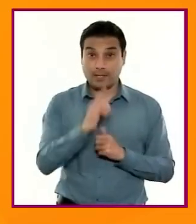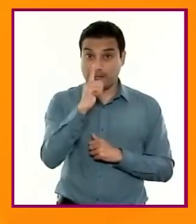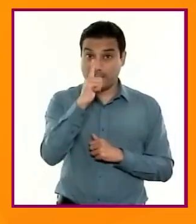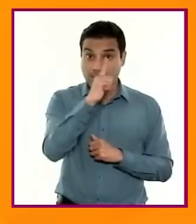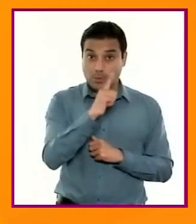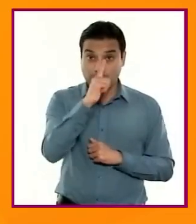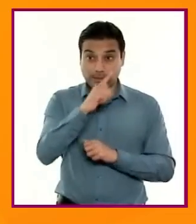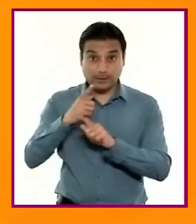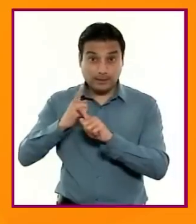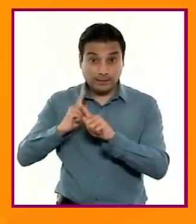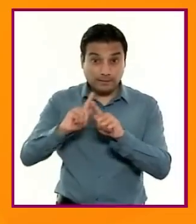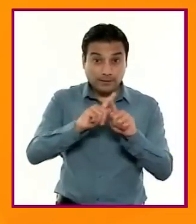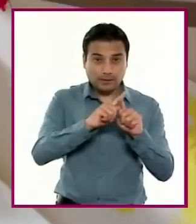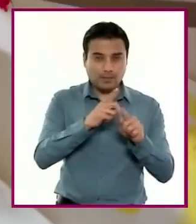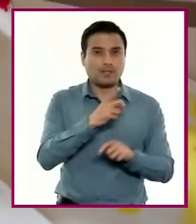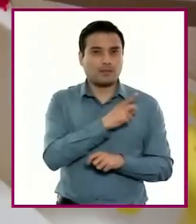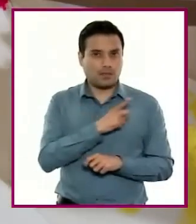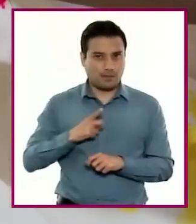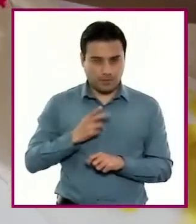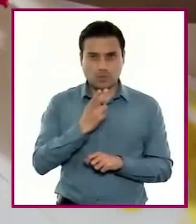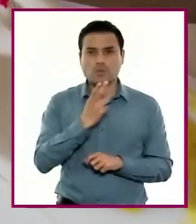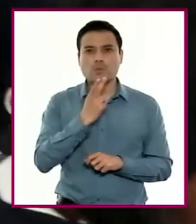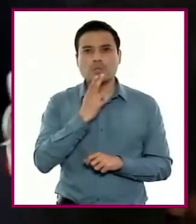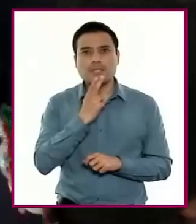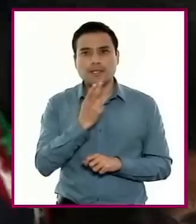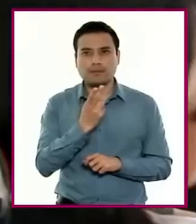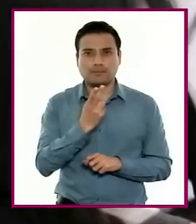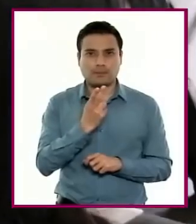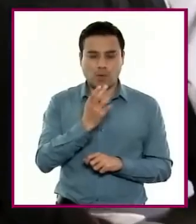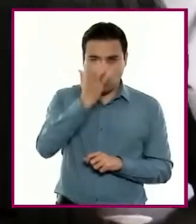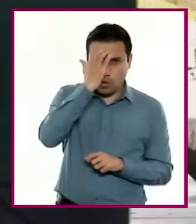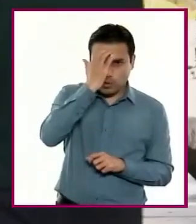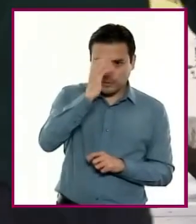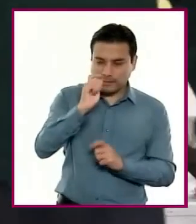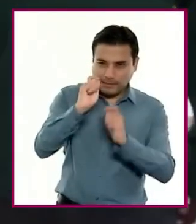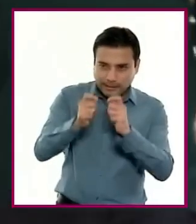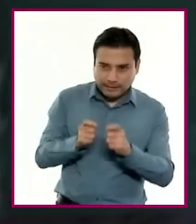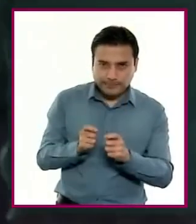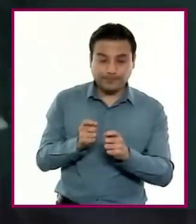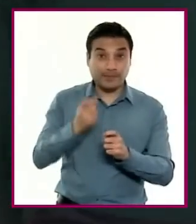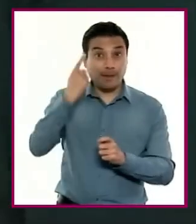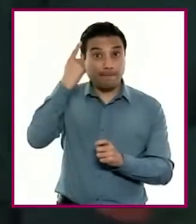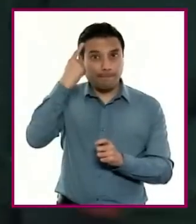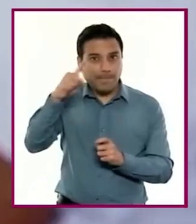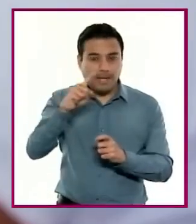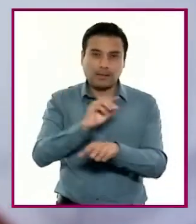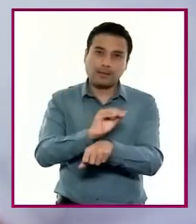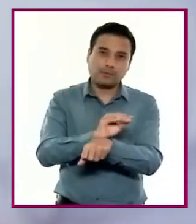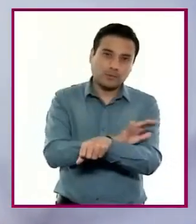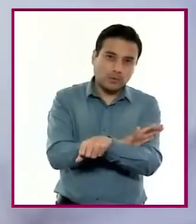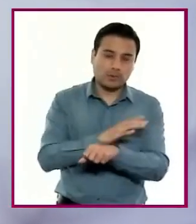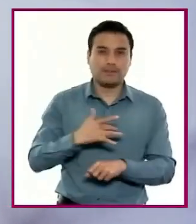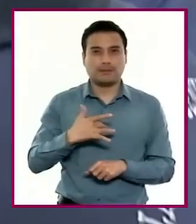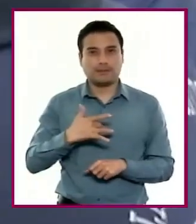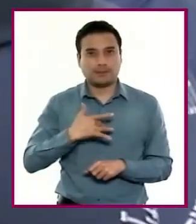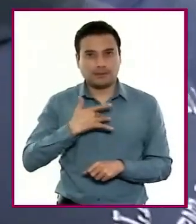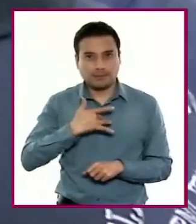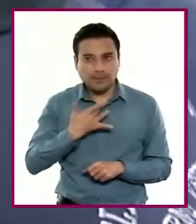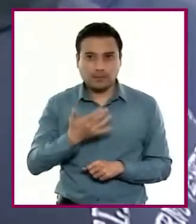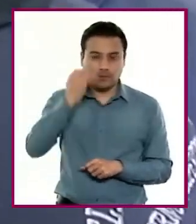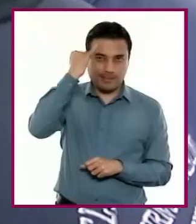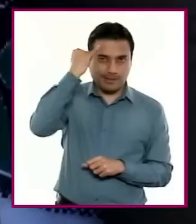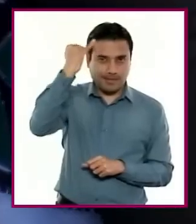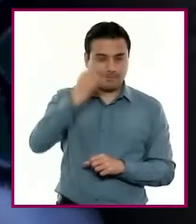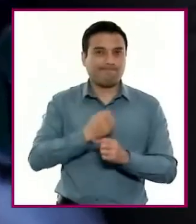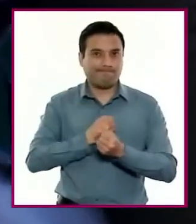lenguajes para crear combinaciones de sus elementos y recursos con la finalidad de transmitir emociones, sentimientos e ideas.